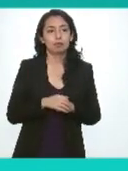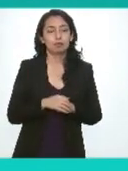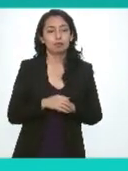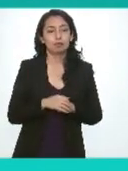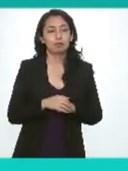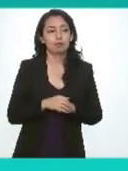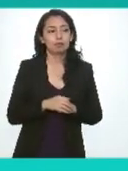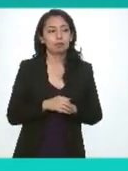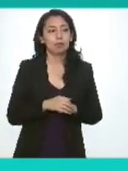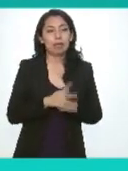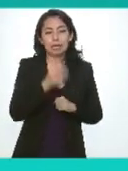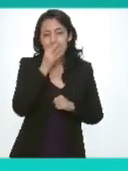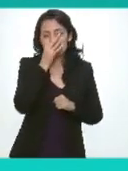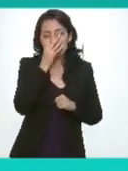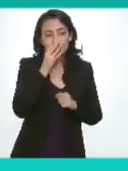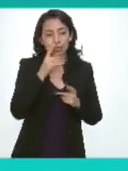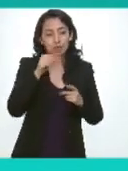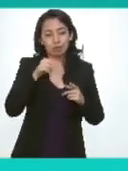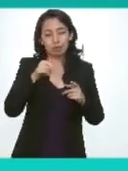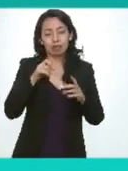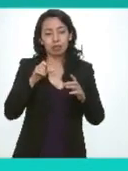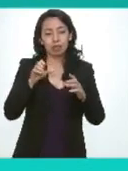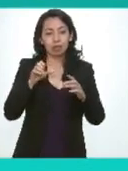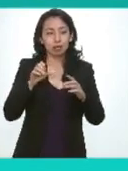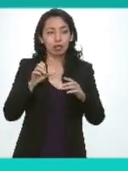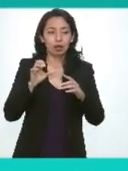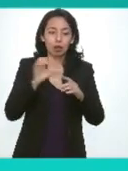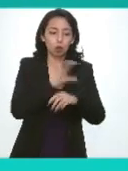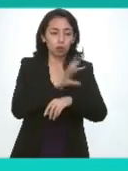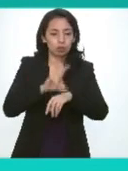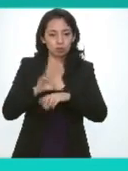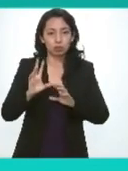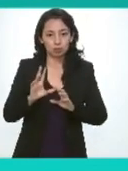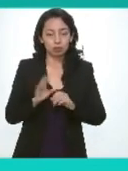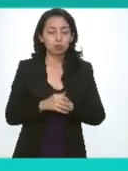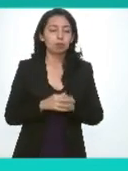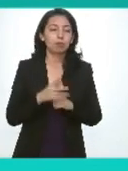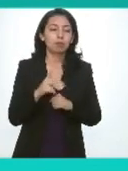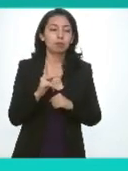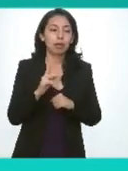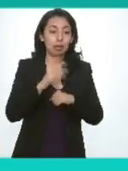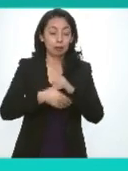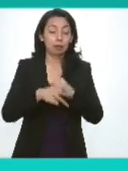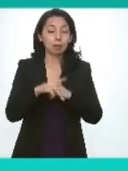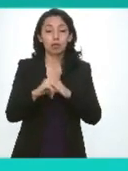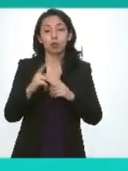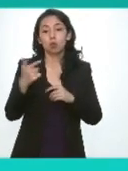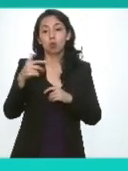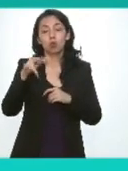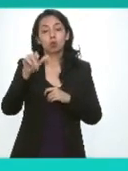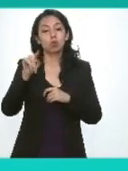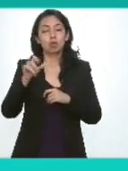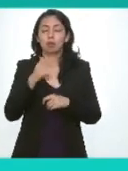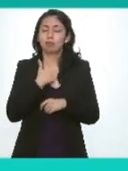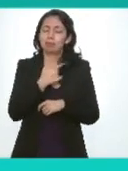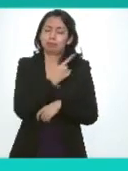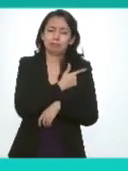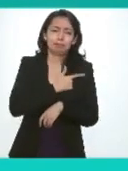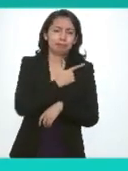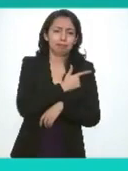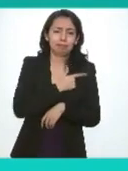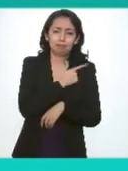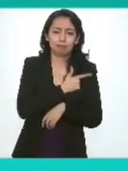de de esta coordinación pero bueno me da mucho gusto como ya lo dijo Gustavo su servidora aportó